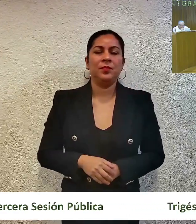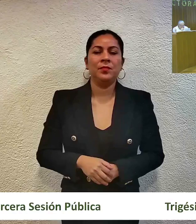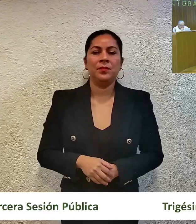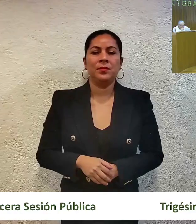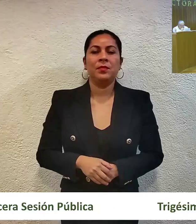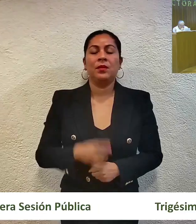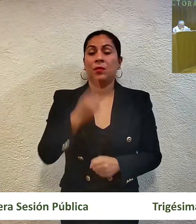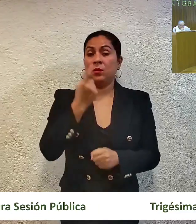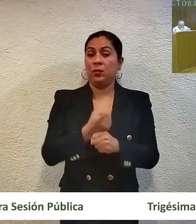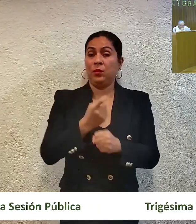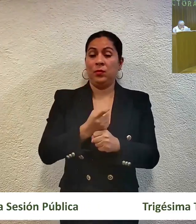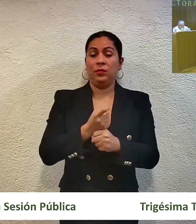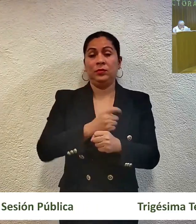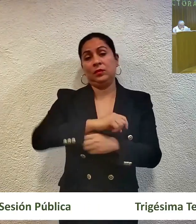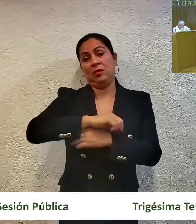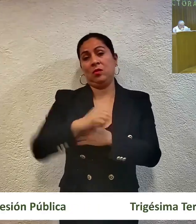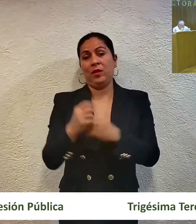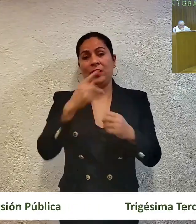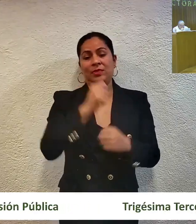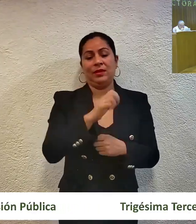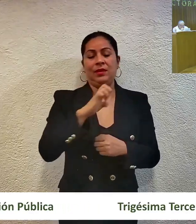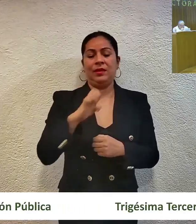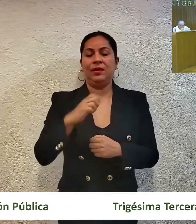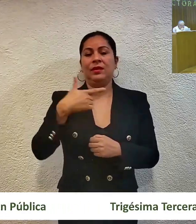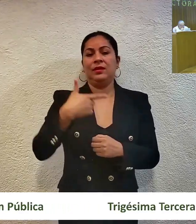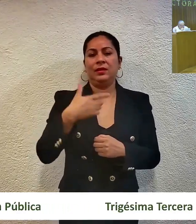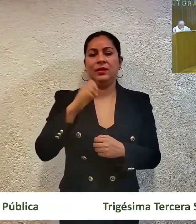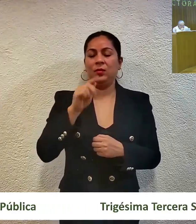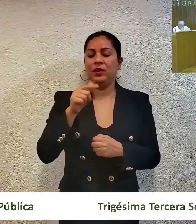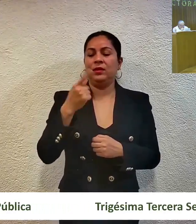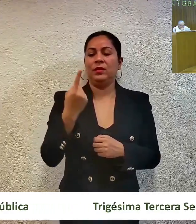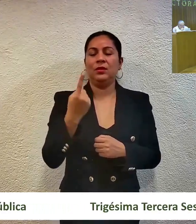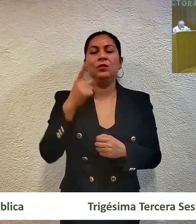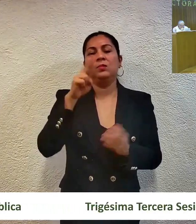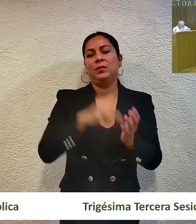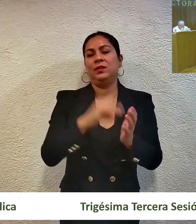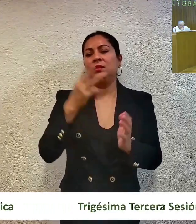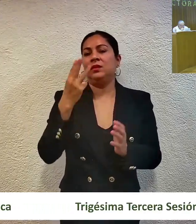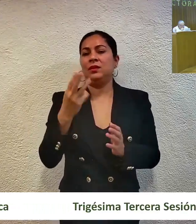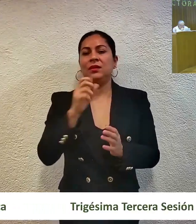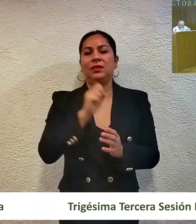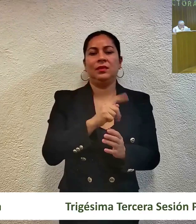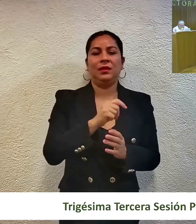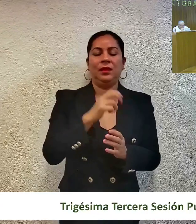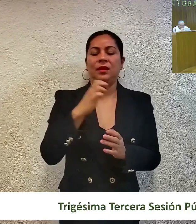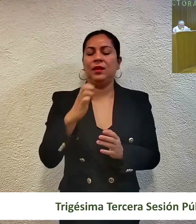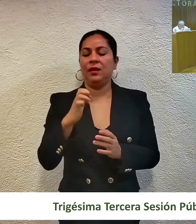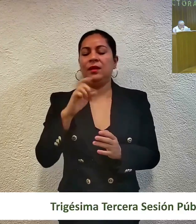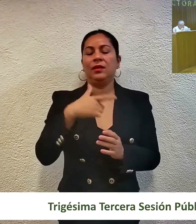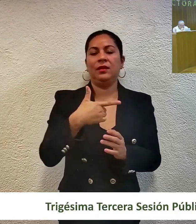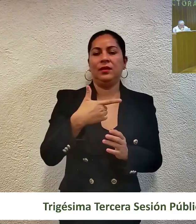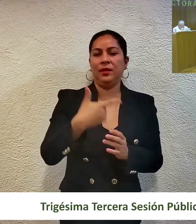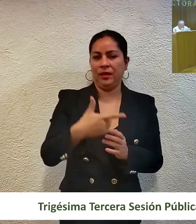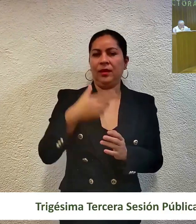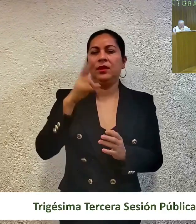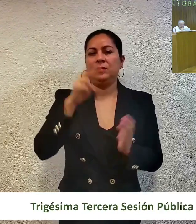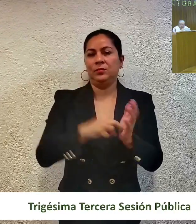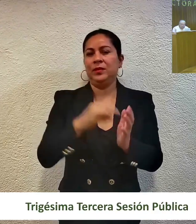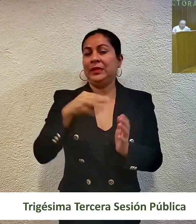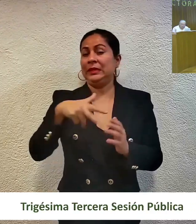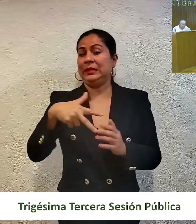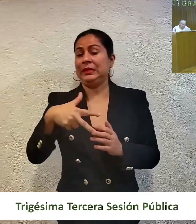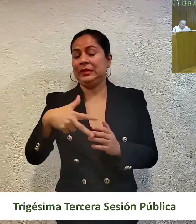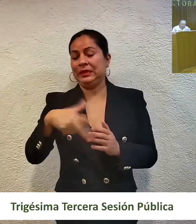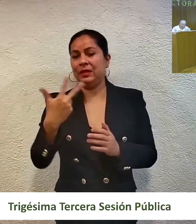Primero, se acumulan los expedientes TE-JEC-41-2023 y TE-JEC-42-2013,